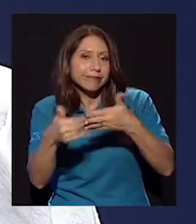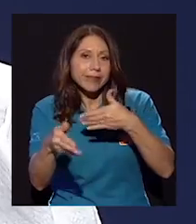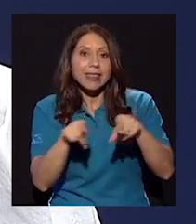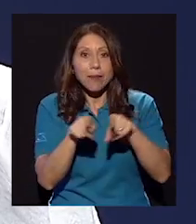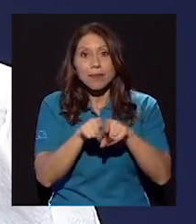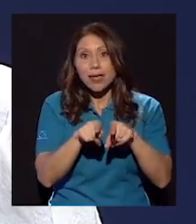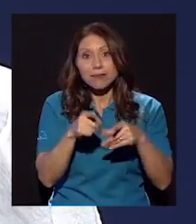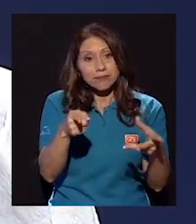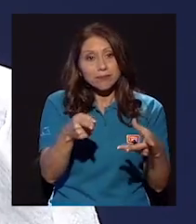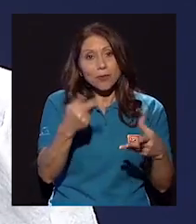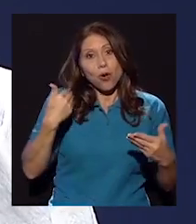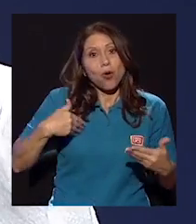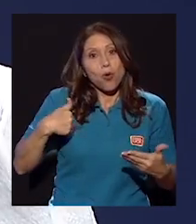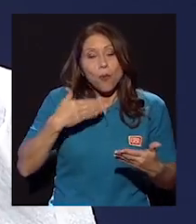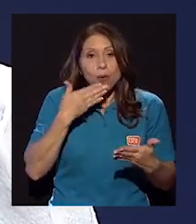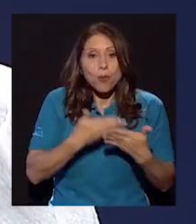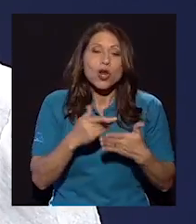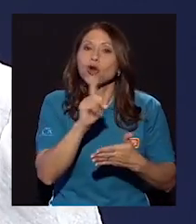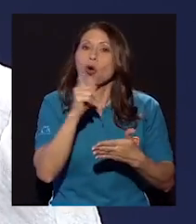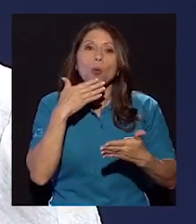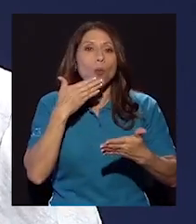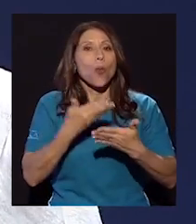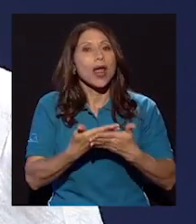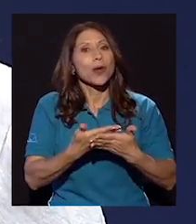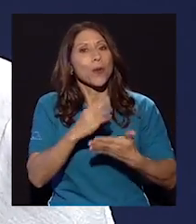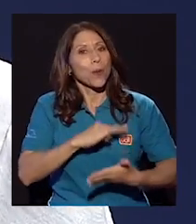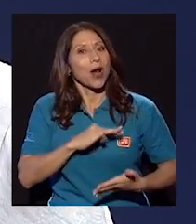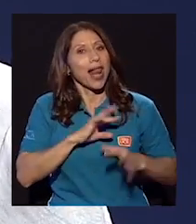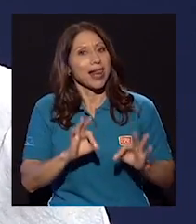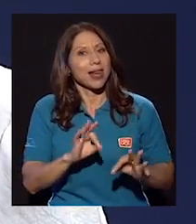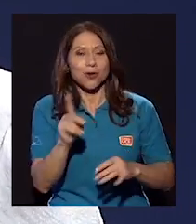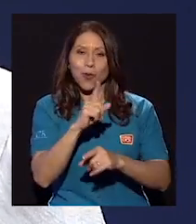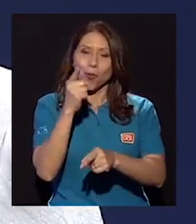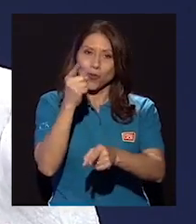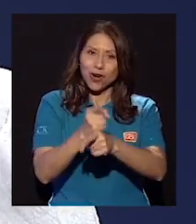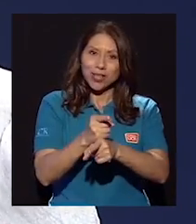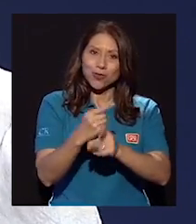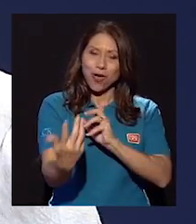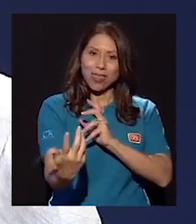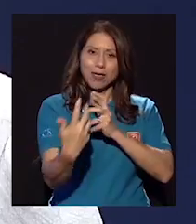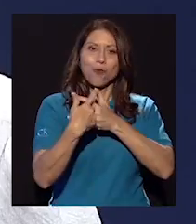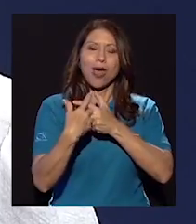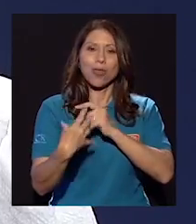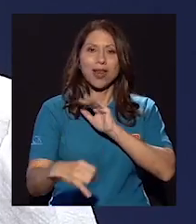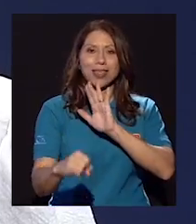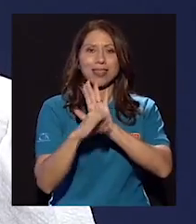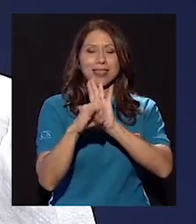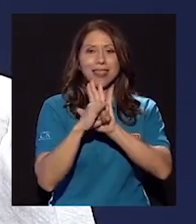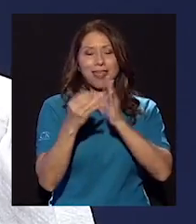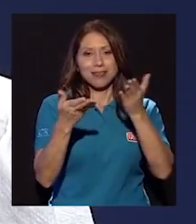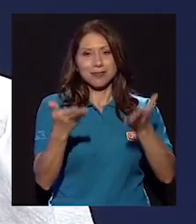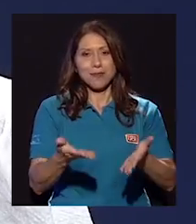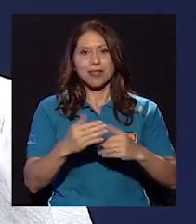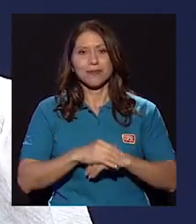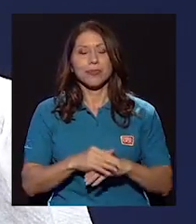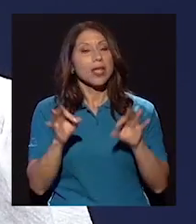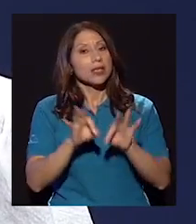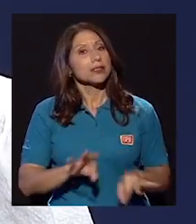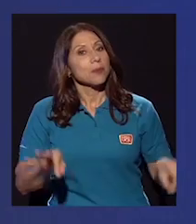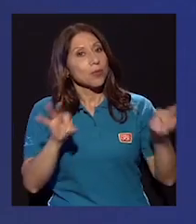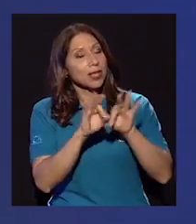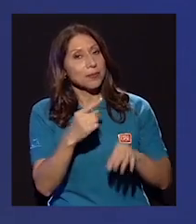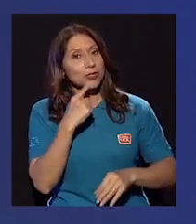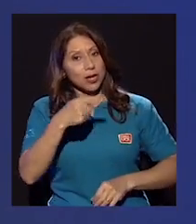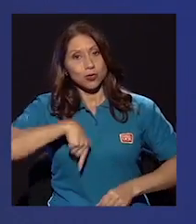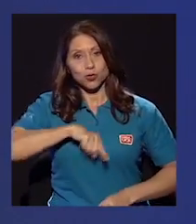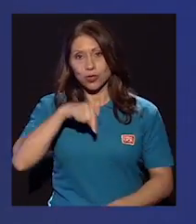de ser un buen hombre en ese sentido. Bueno, no en el sentido moral de bueno, sino correcto, adecuado a la identidad que se plantea.